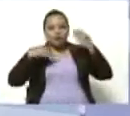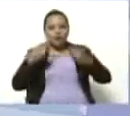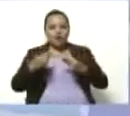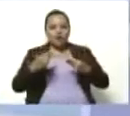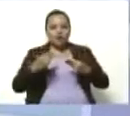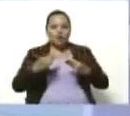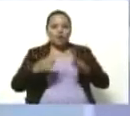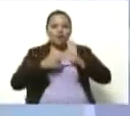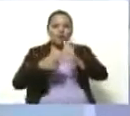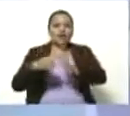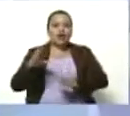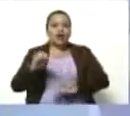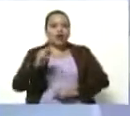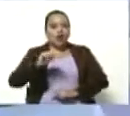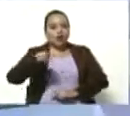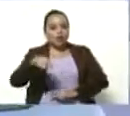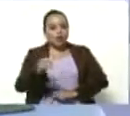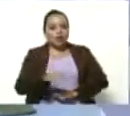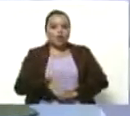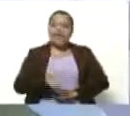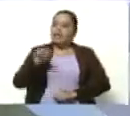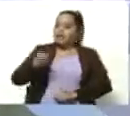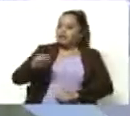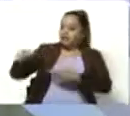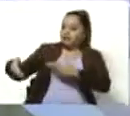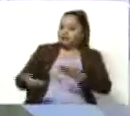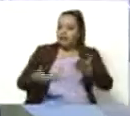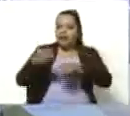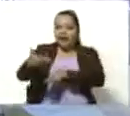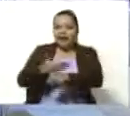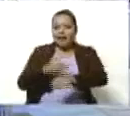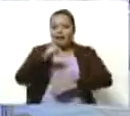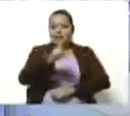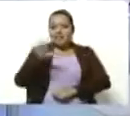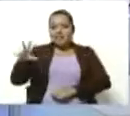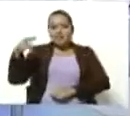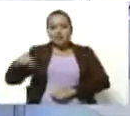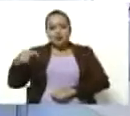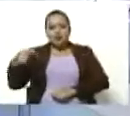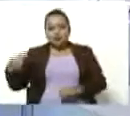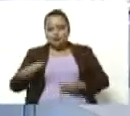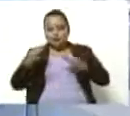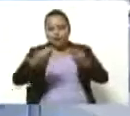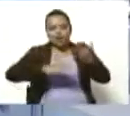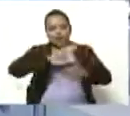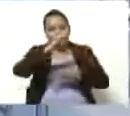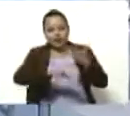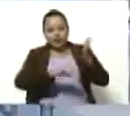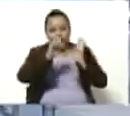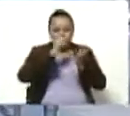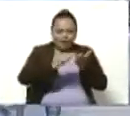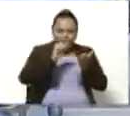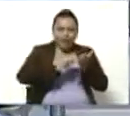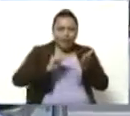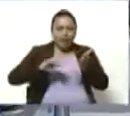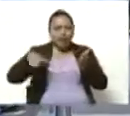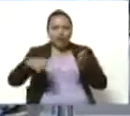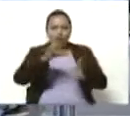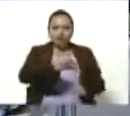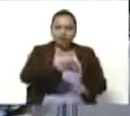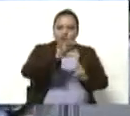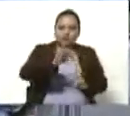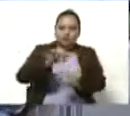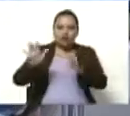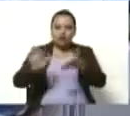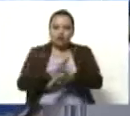invitamos a que antes del 15 de noviembre manden su trayectoria, sus documentos para que puedan ser seleccionados